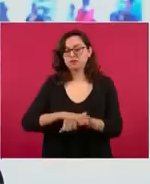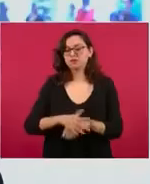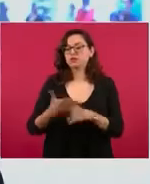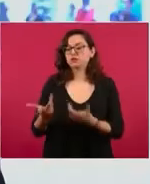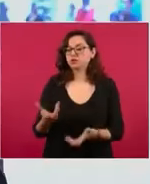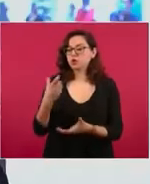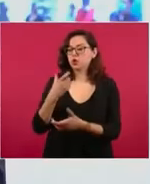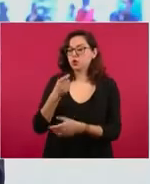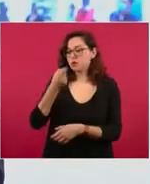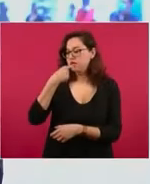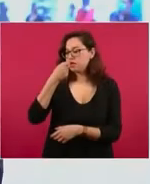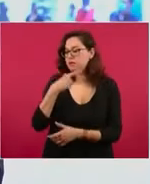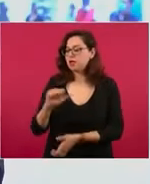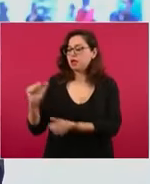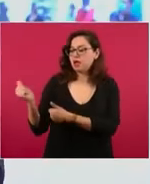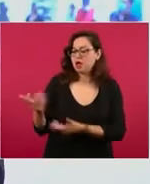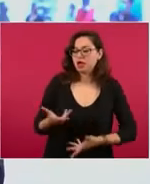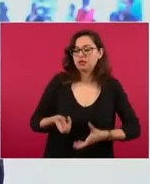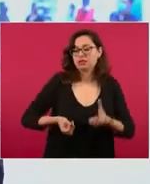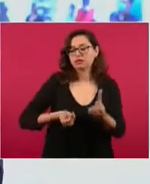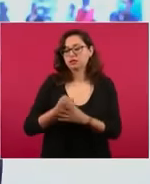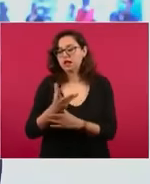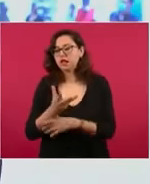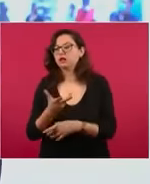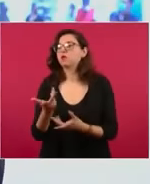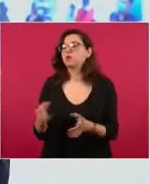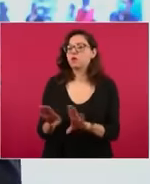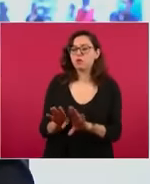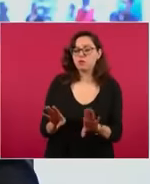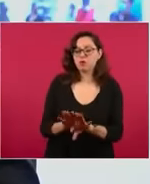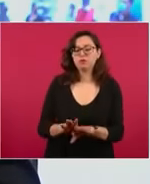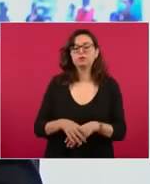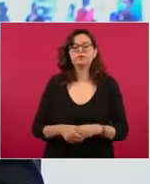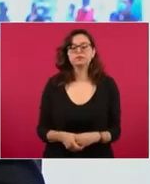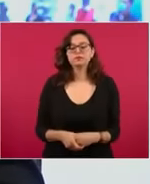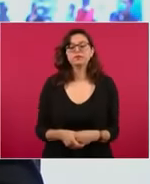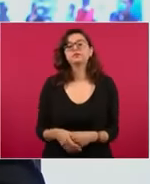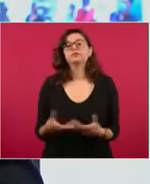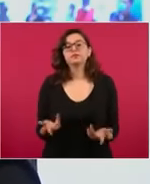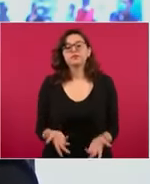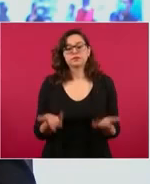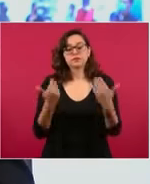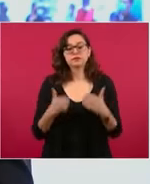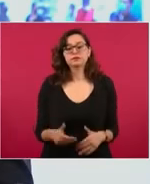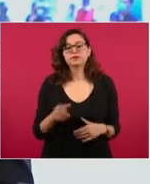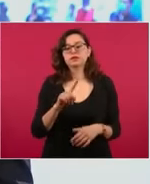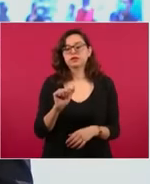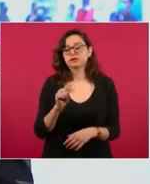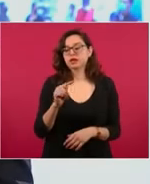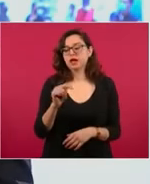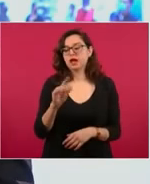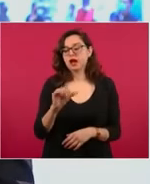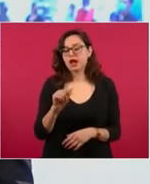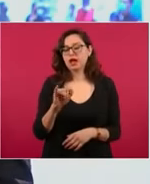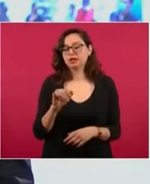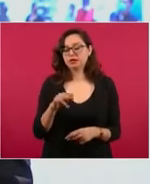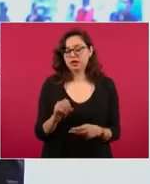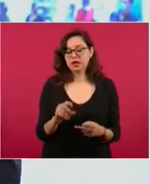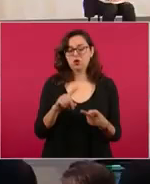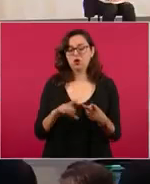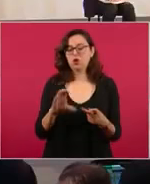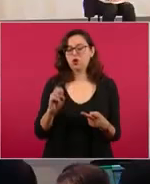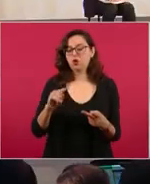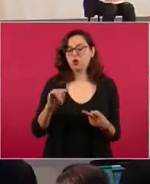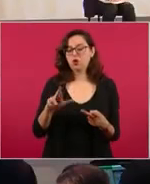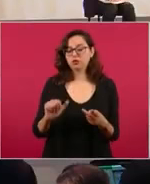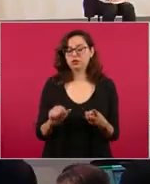salidas de medicamentos y de material de curación. También en los hospitales de Zacatelco, de Contla y de Calpulalpan,